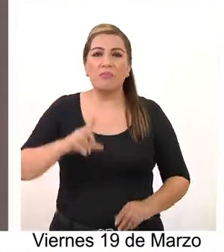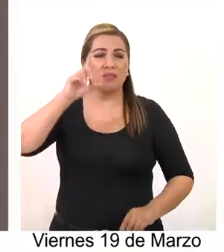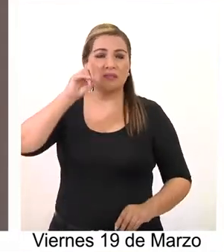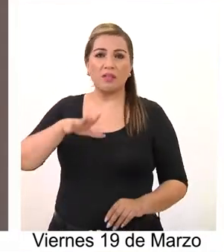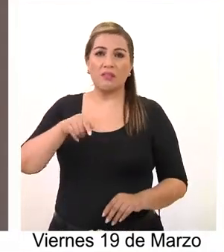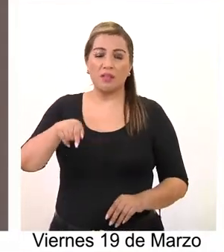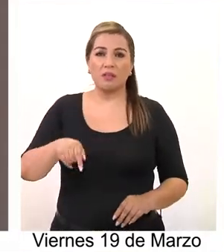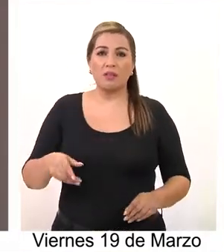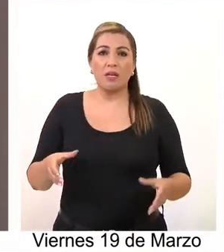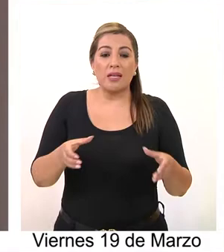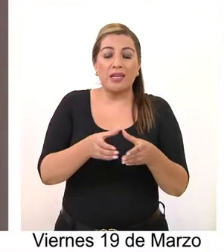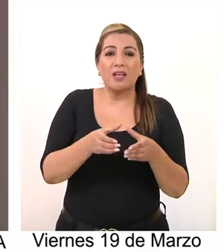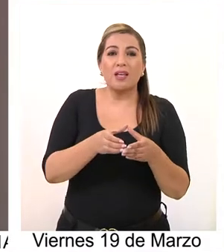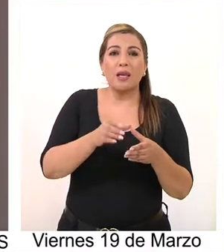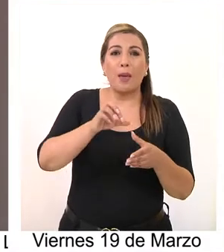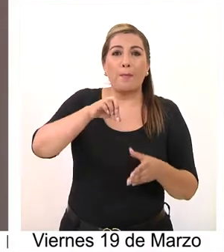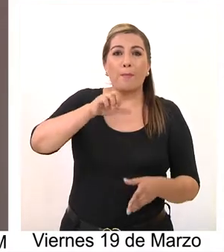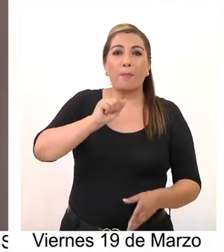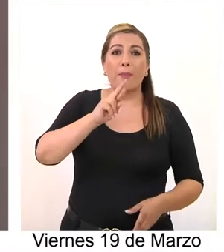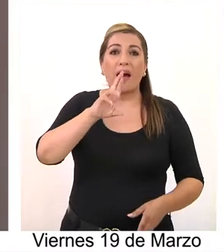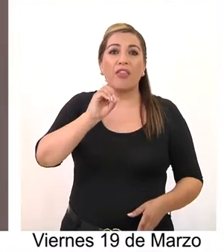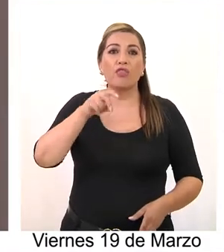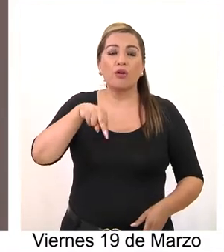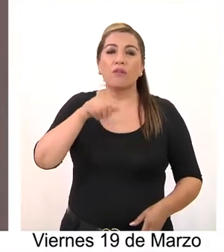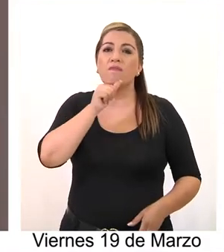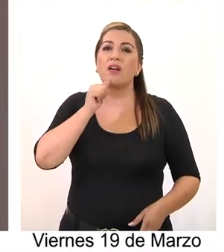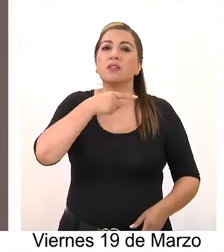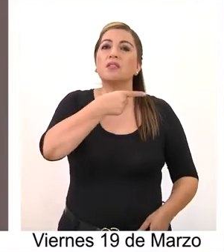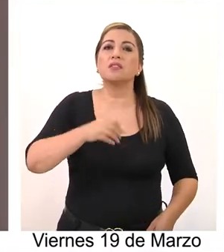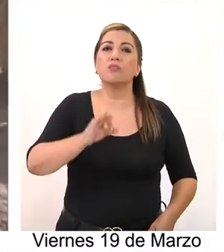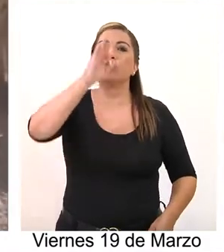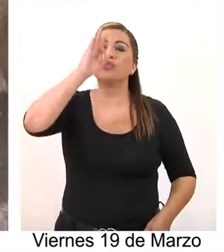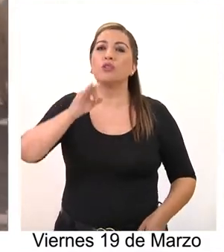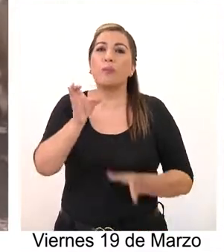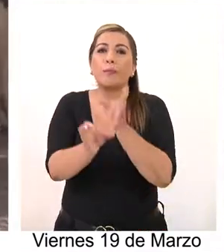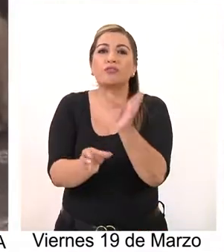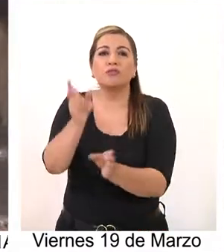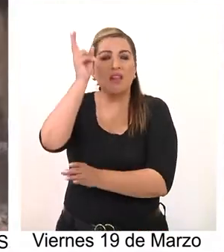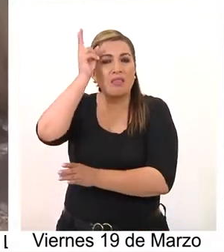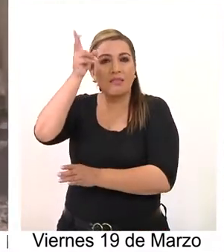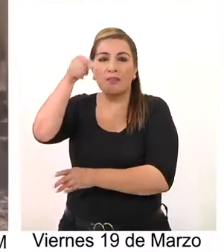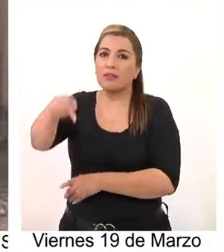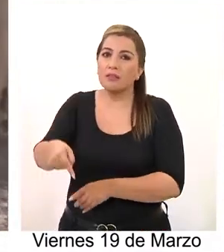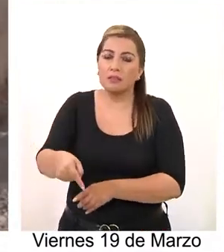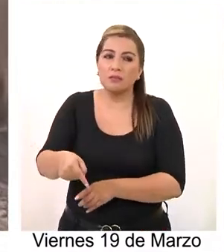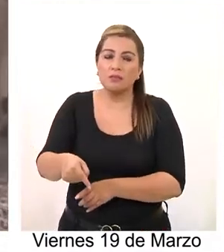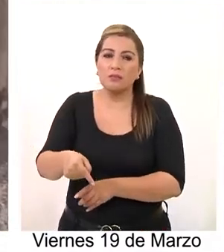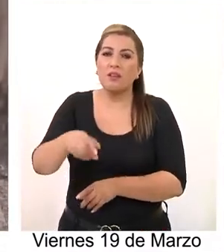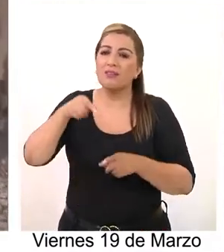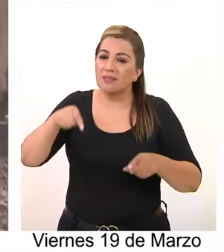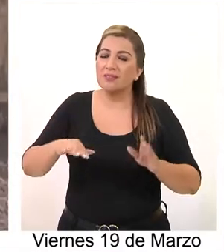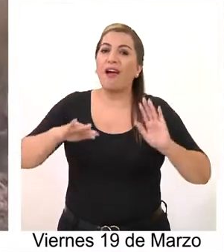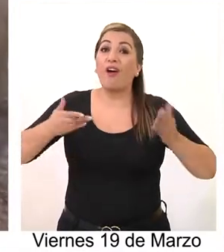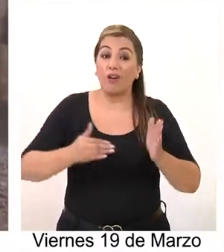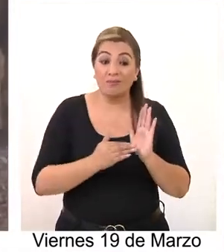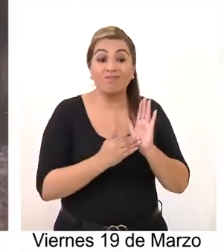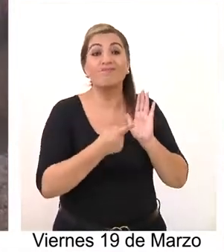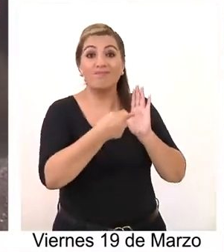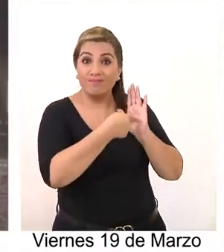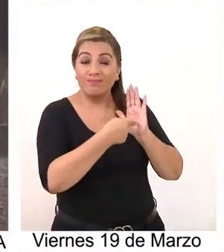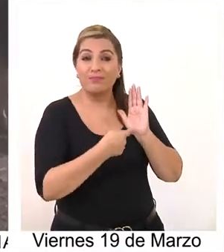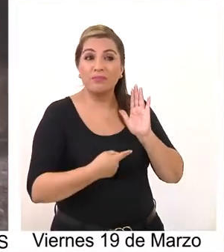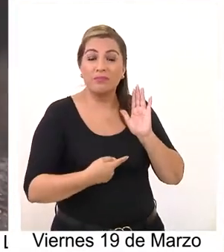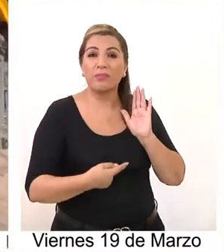siempre se advirtió que en ese padrón no iba a estar el 100% de los indígenas anotados. Y eso quedó claramente